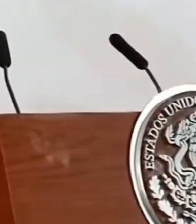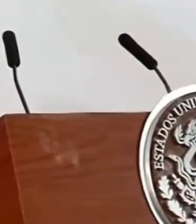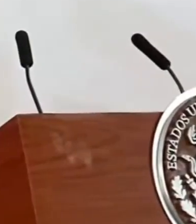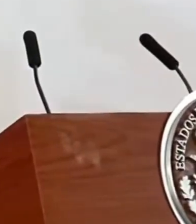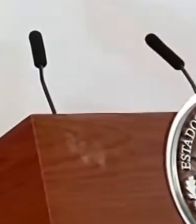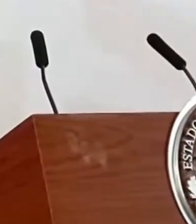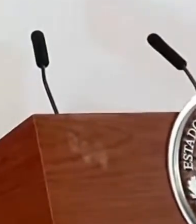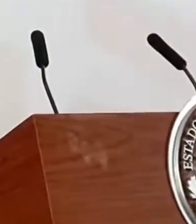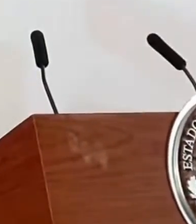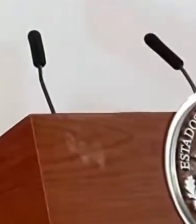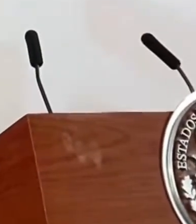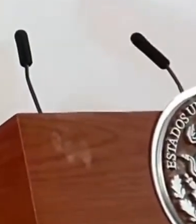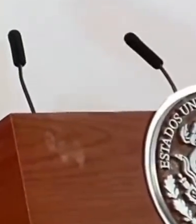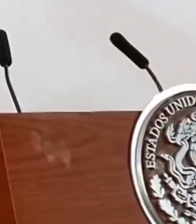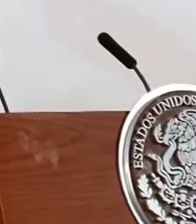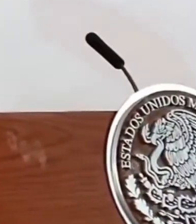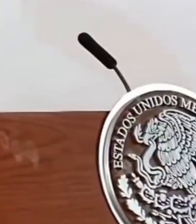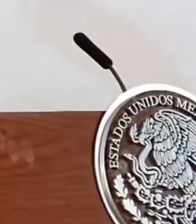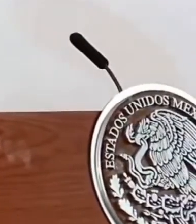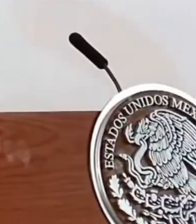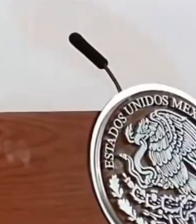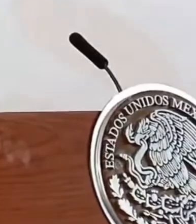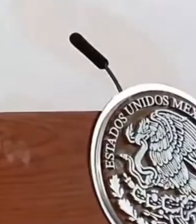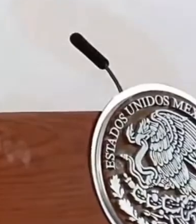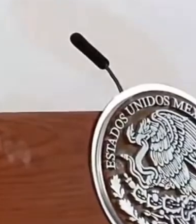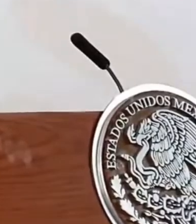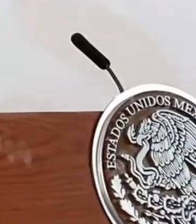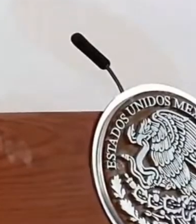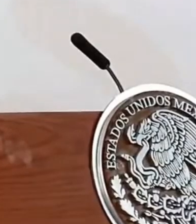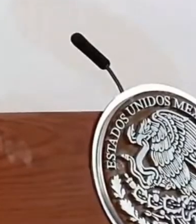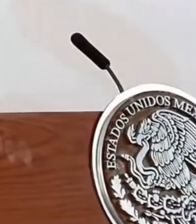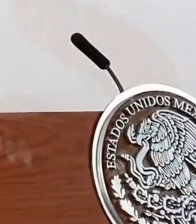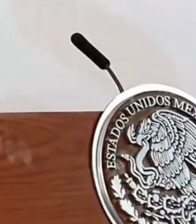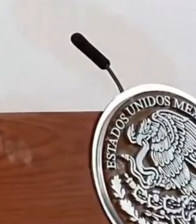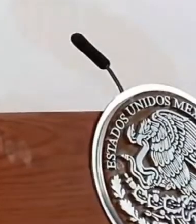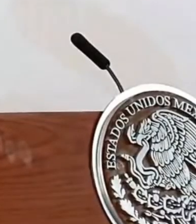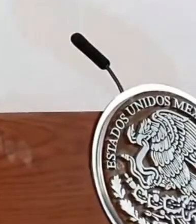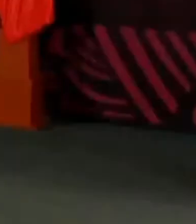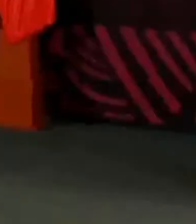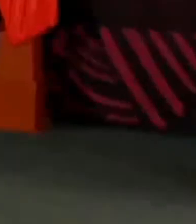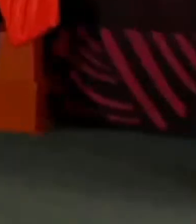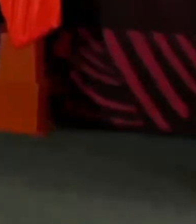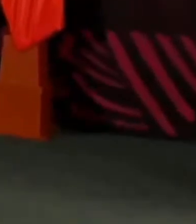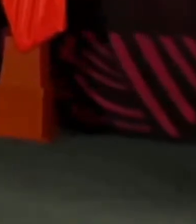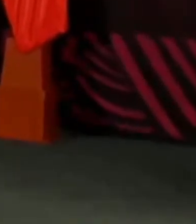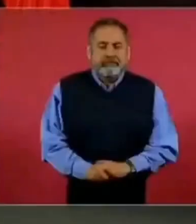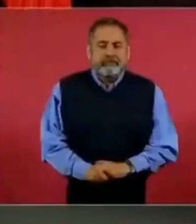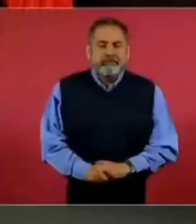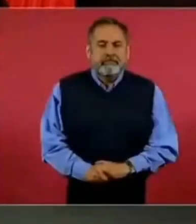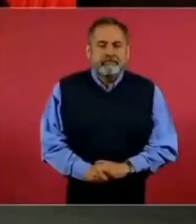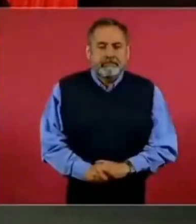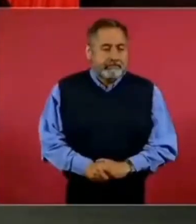porque estamos hablando de cómo